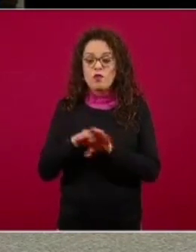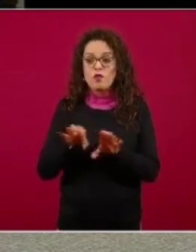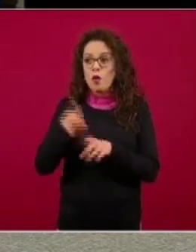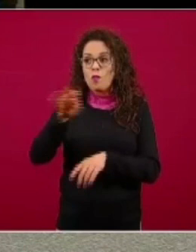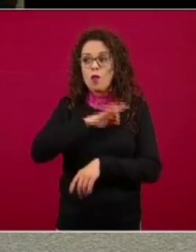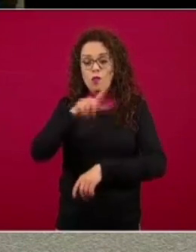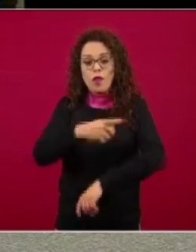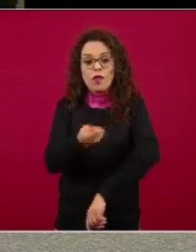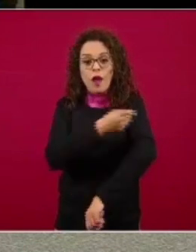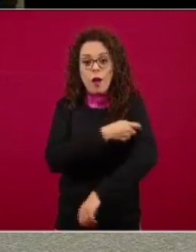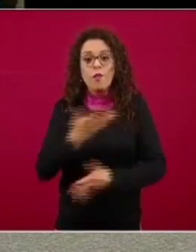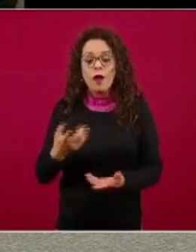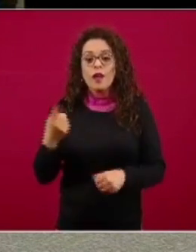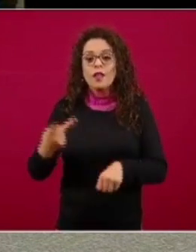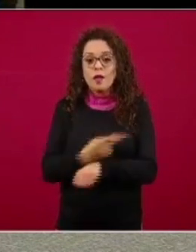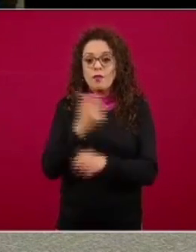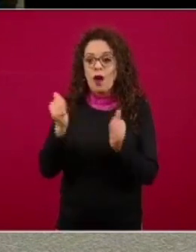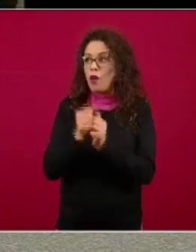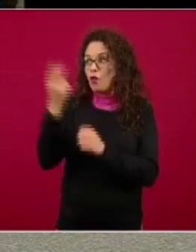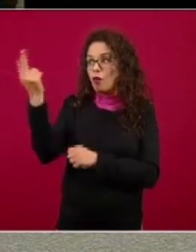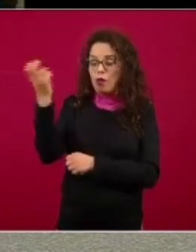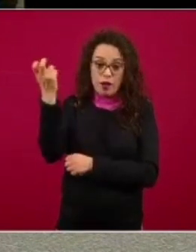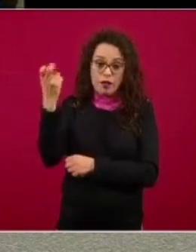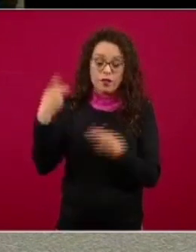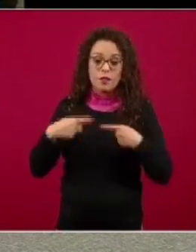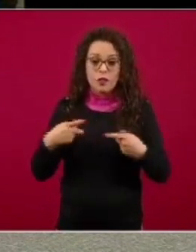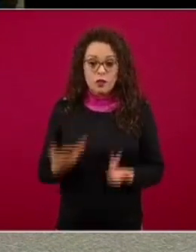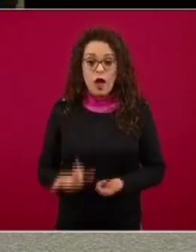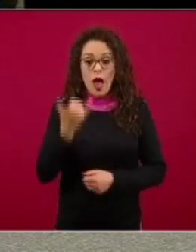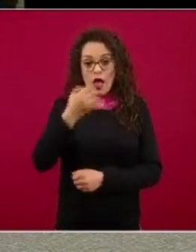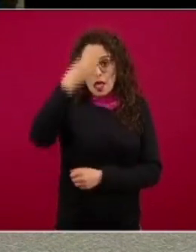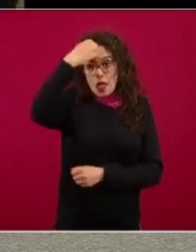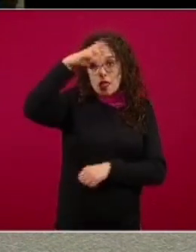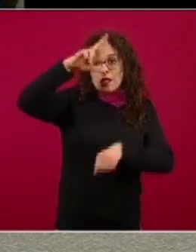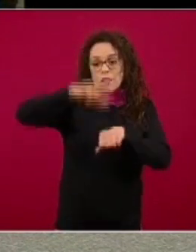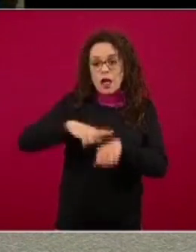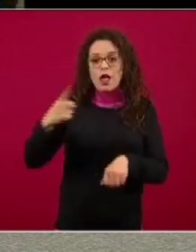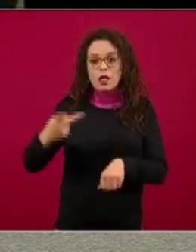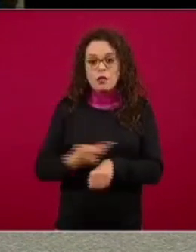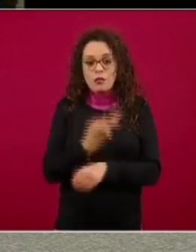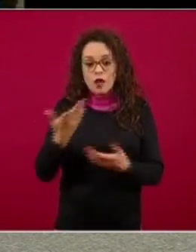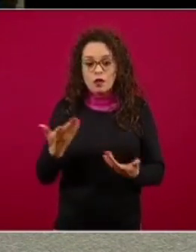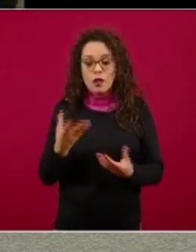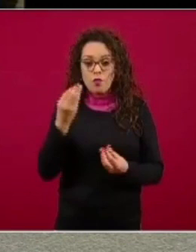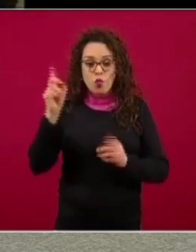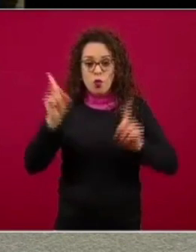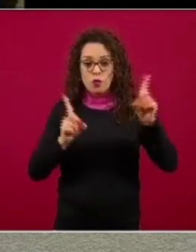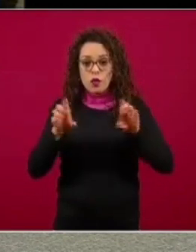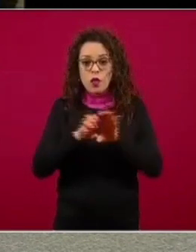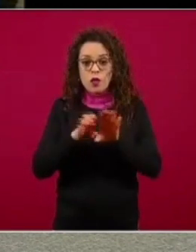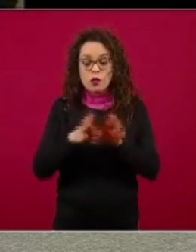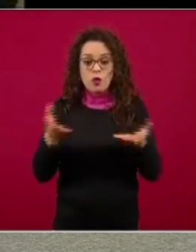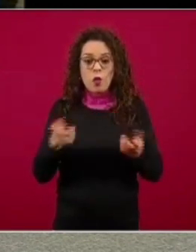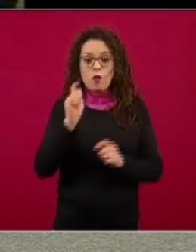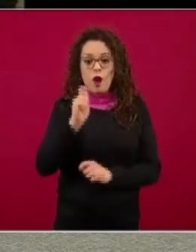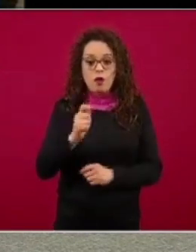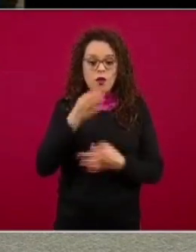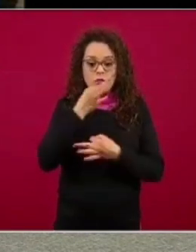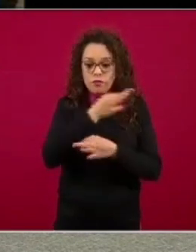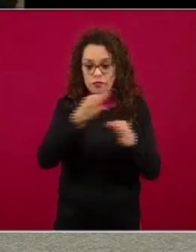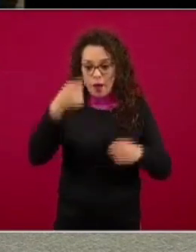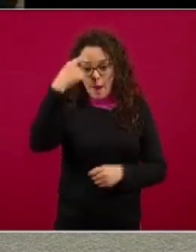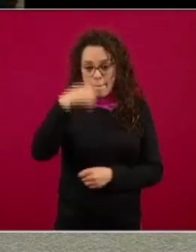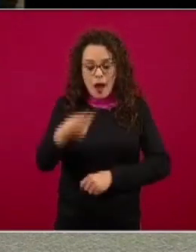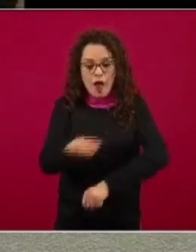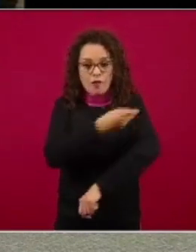caso contrario aquí en México con los extranjeros también hay muchísimas dudas de cómo va a ser la campaña de vacunación con este millón